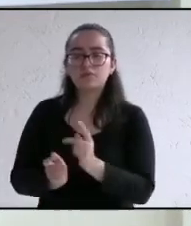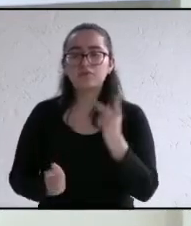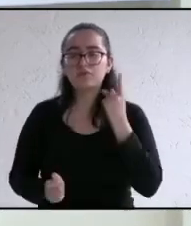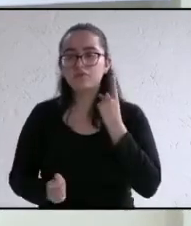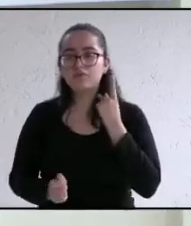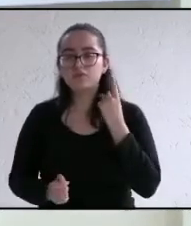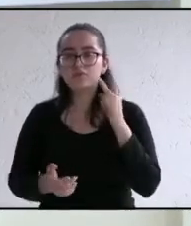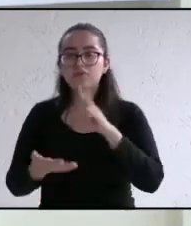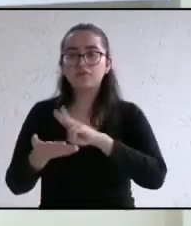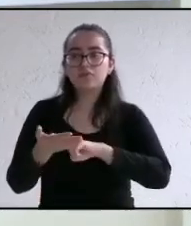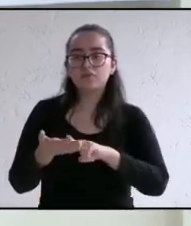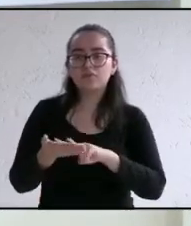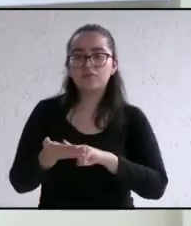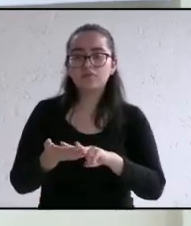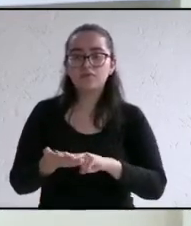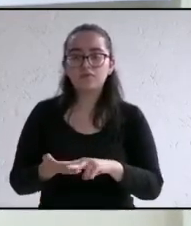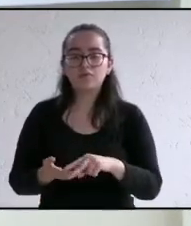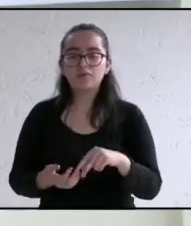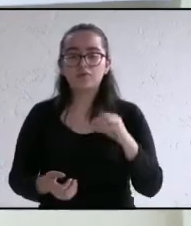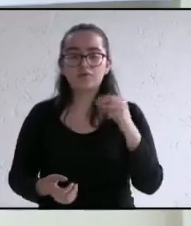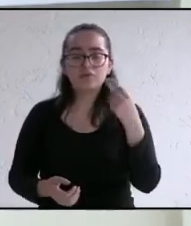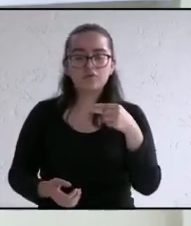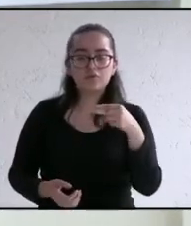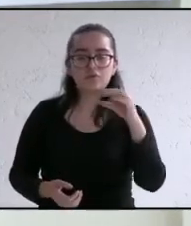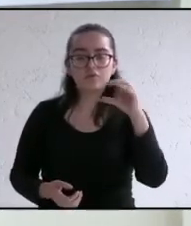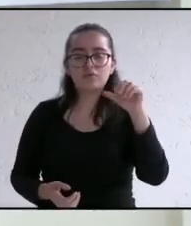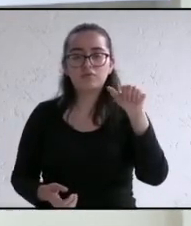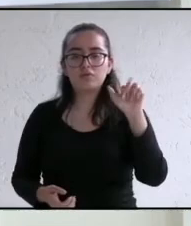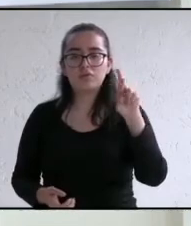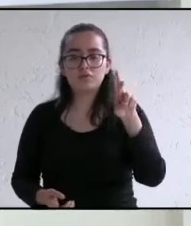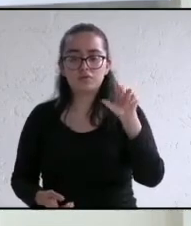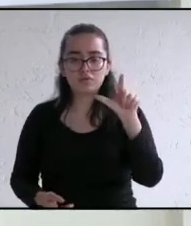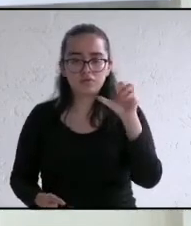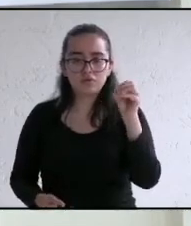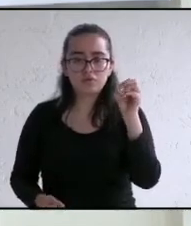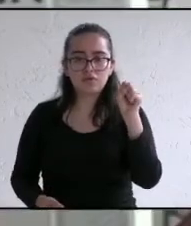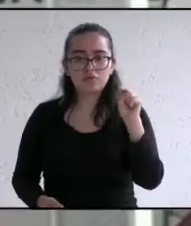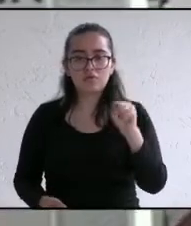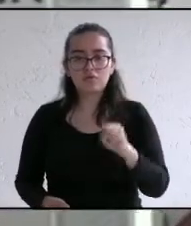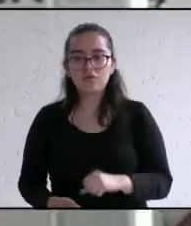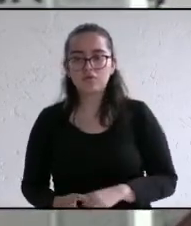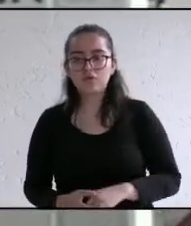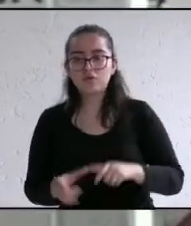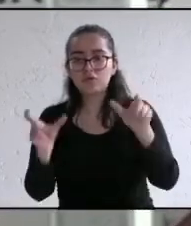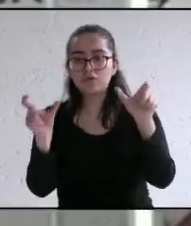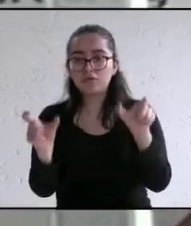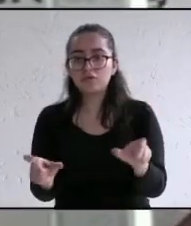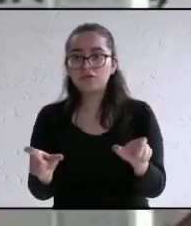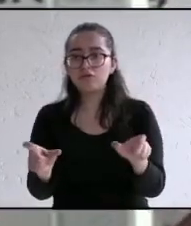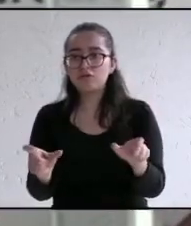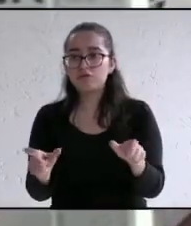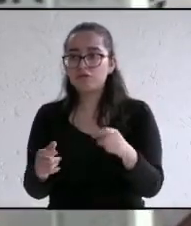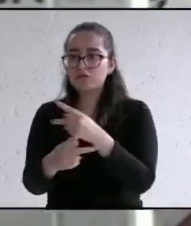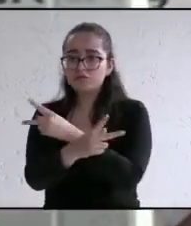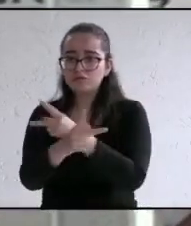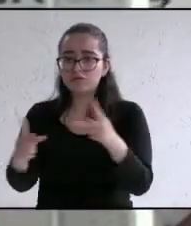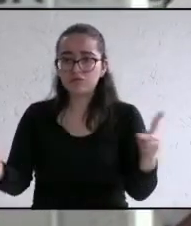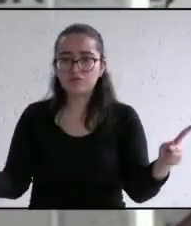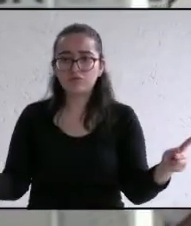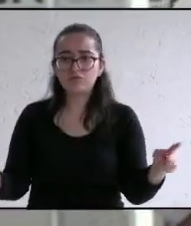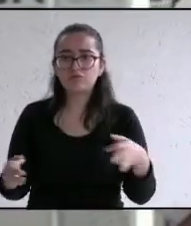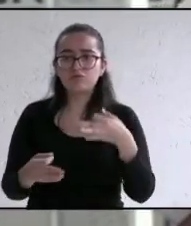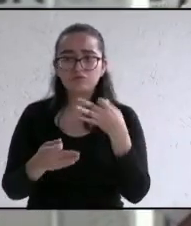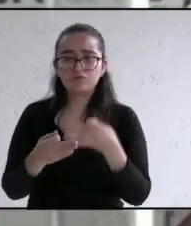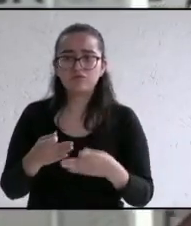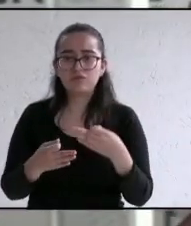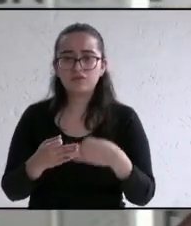verde ecologista de México Carlos Retureta García adelante candidato la seguridad del ser humano es fundamental para desarrollar su